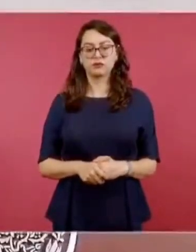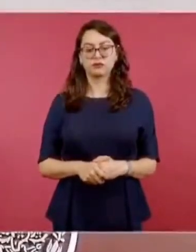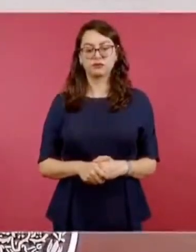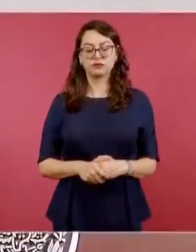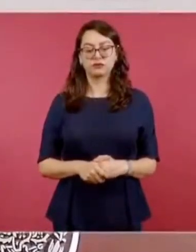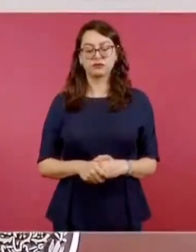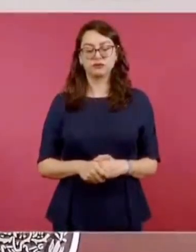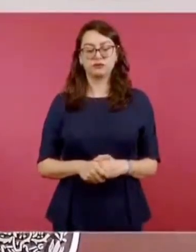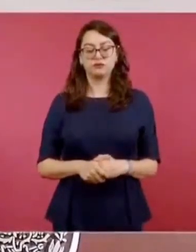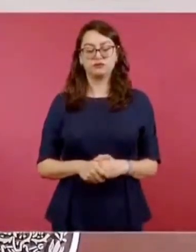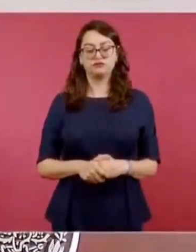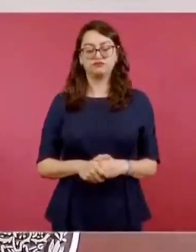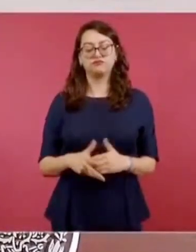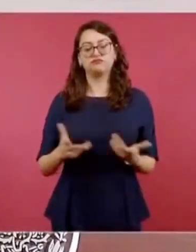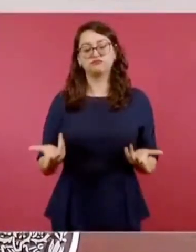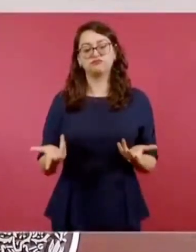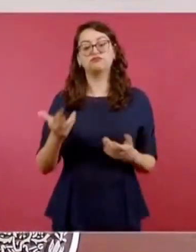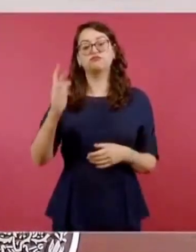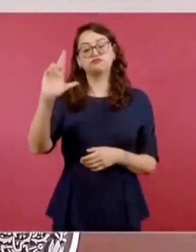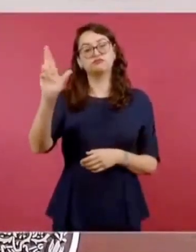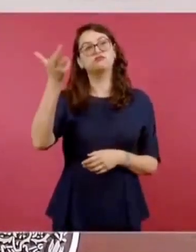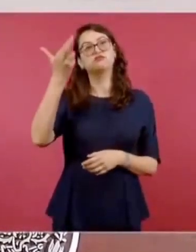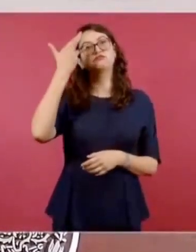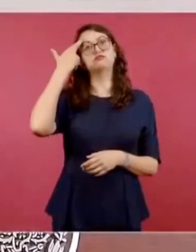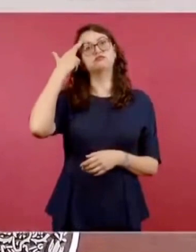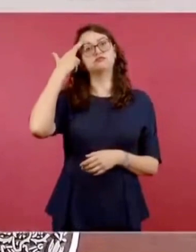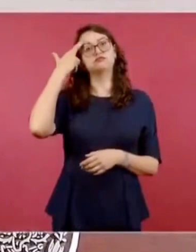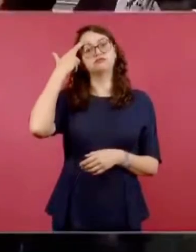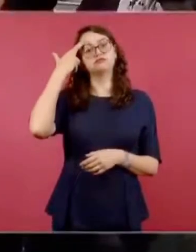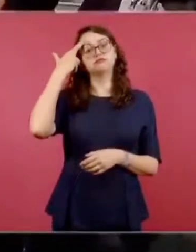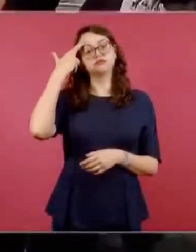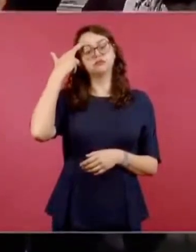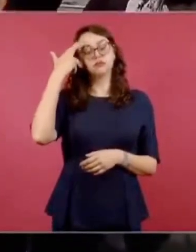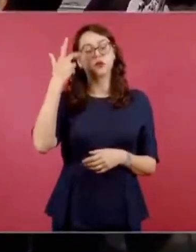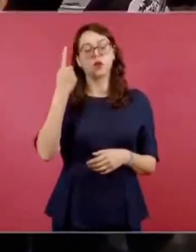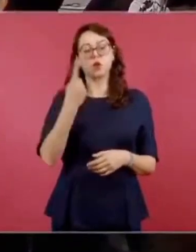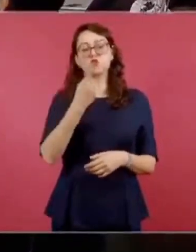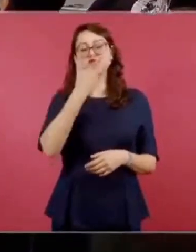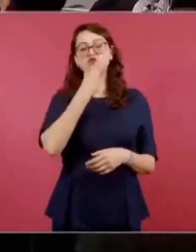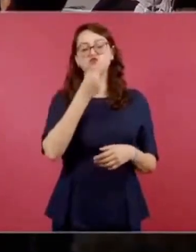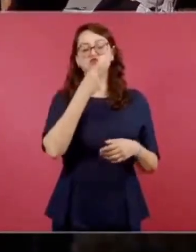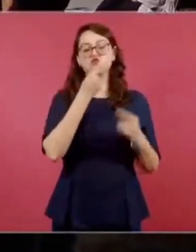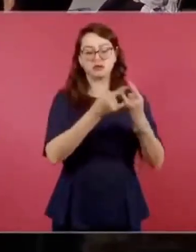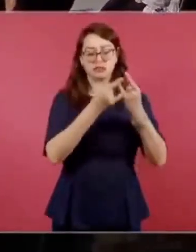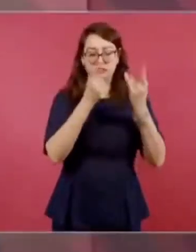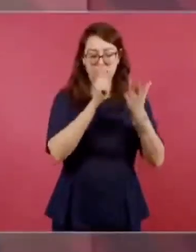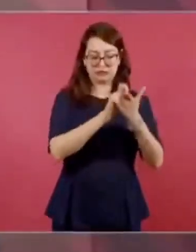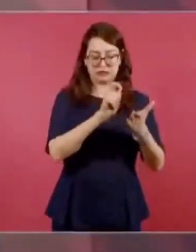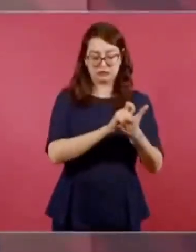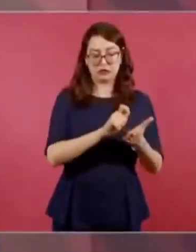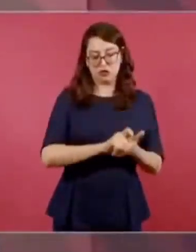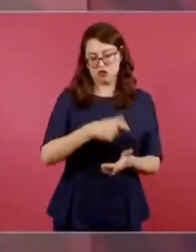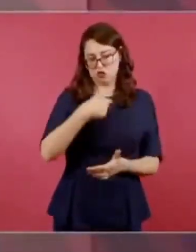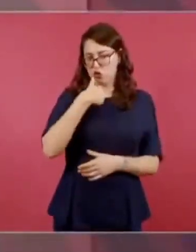Recuerdo que el gran historiador Freddy Katz, que lo conocí,